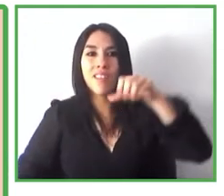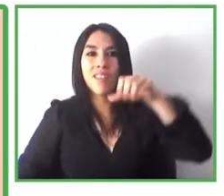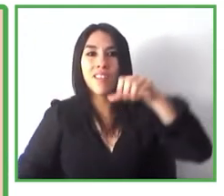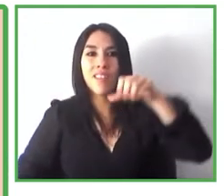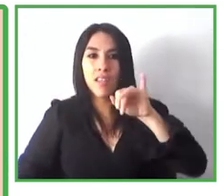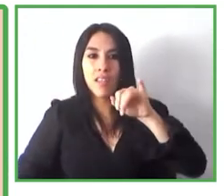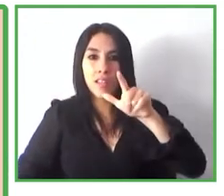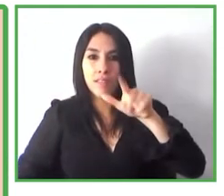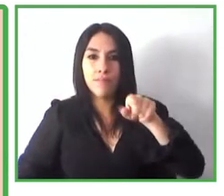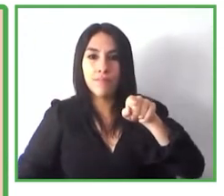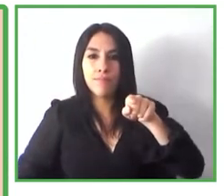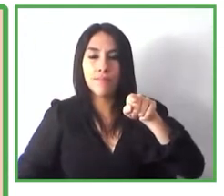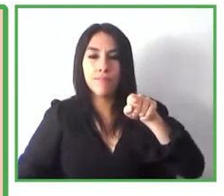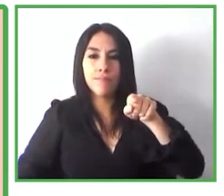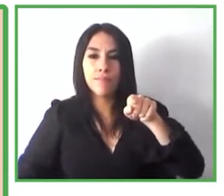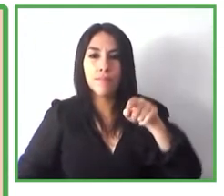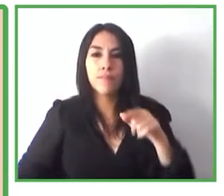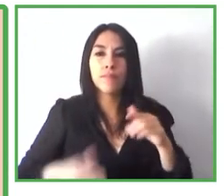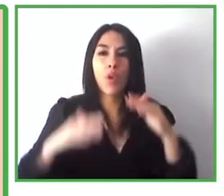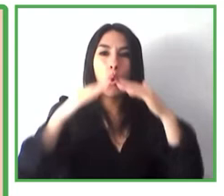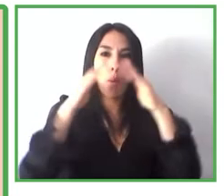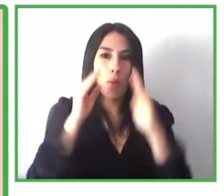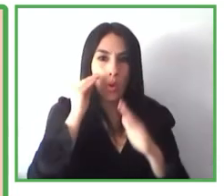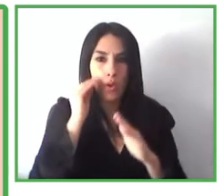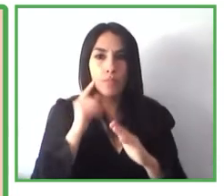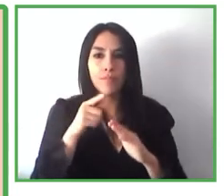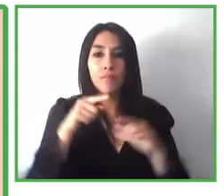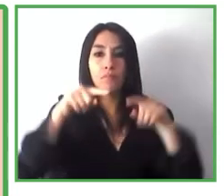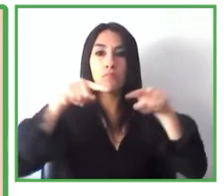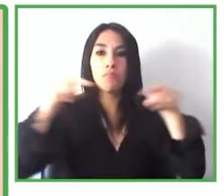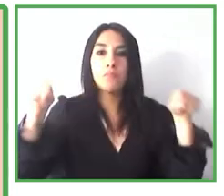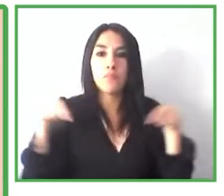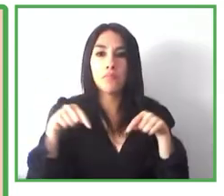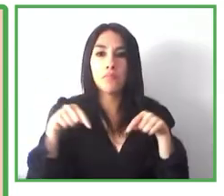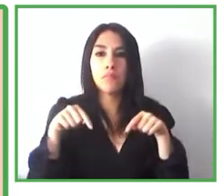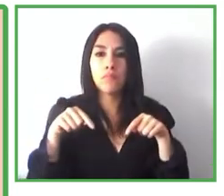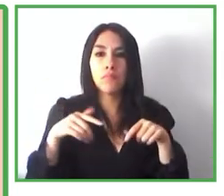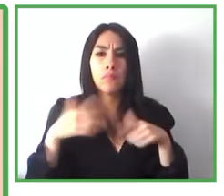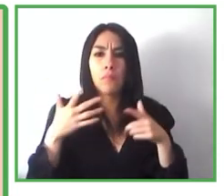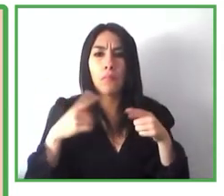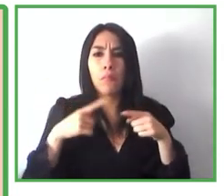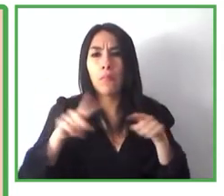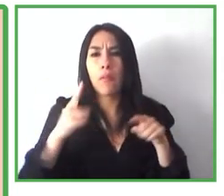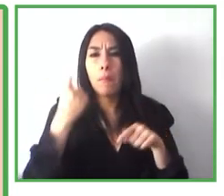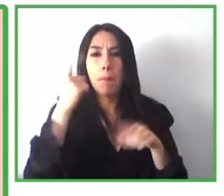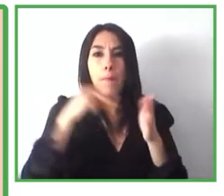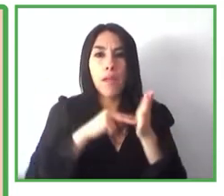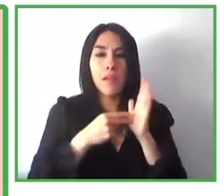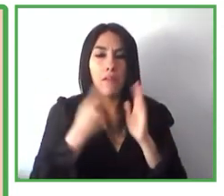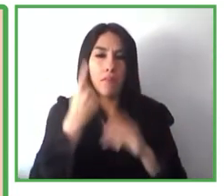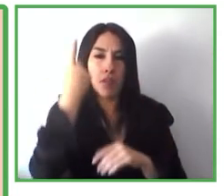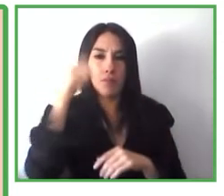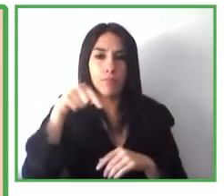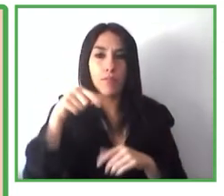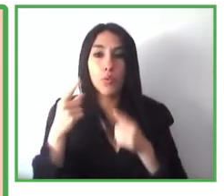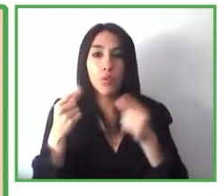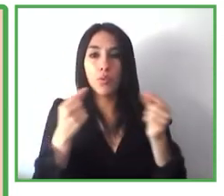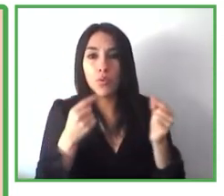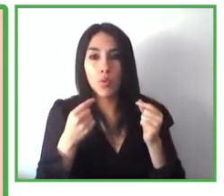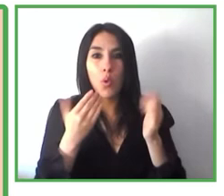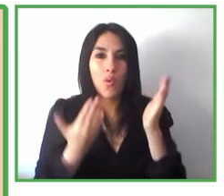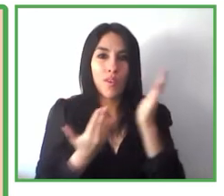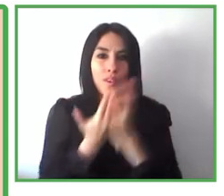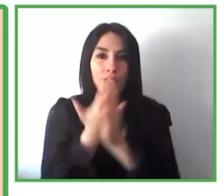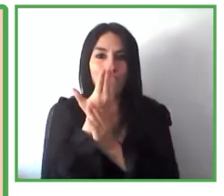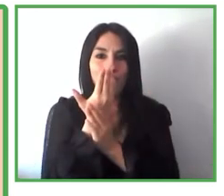como uno de los elementos primordiales para realizar nuevas propuestas nuevas intervenciones en el mundo de la arquitectura y